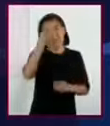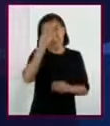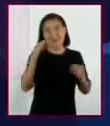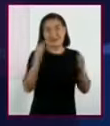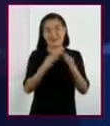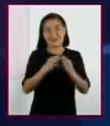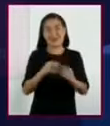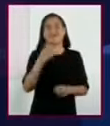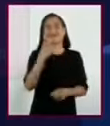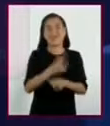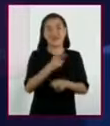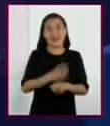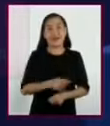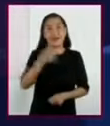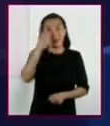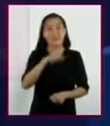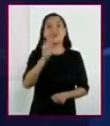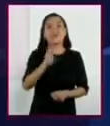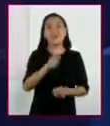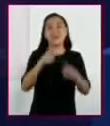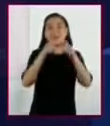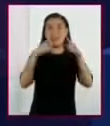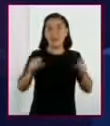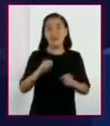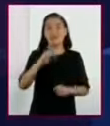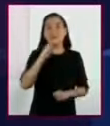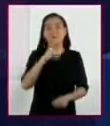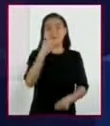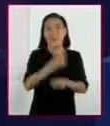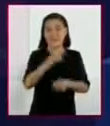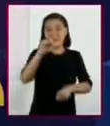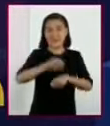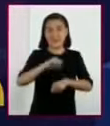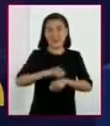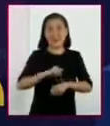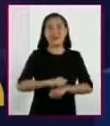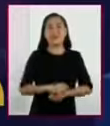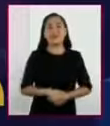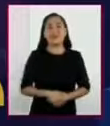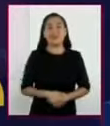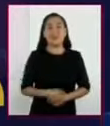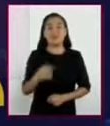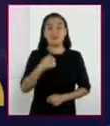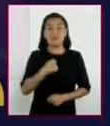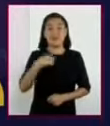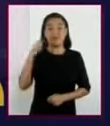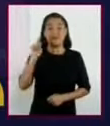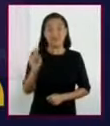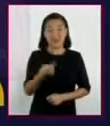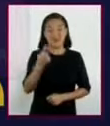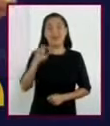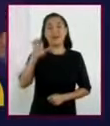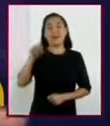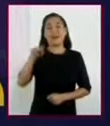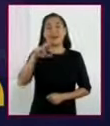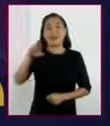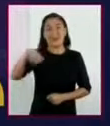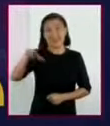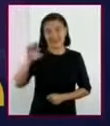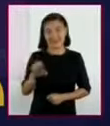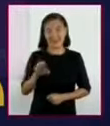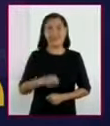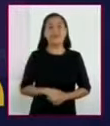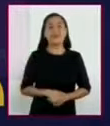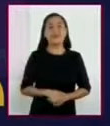en Casa 2 para la asignatura de Lengua Materna Primer Grado de Secundaria. Yo soy Enrique Rodal